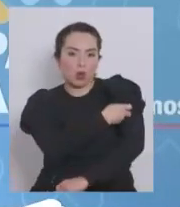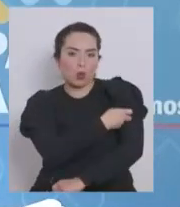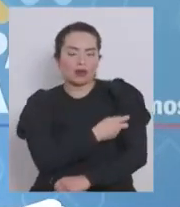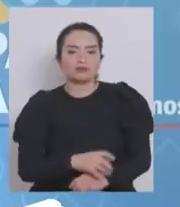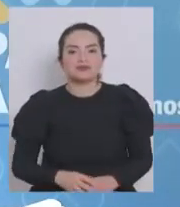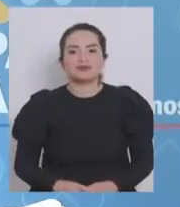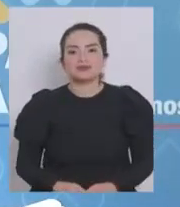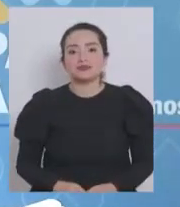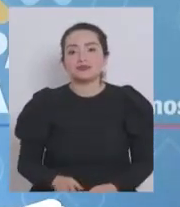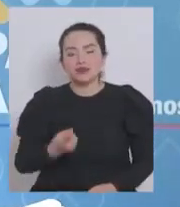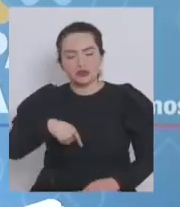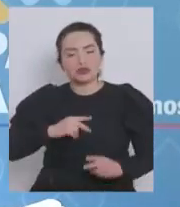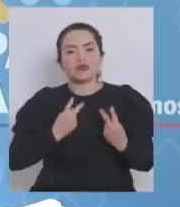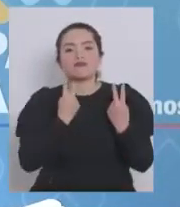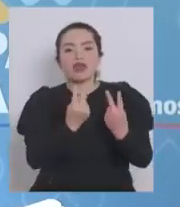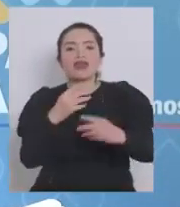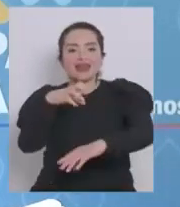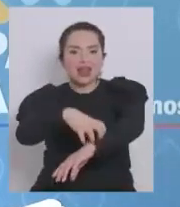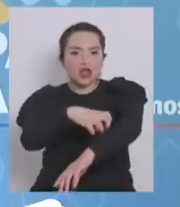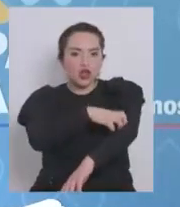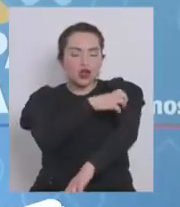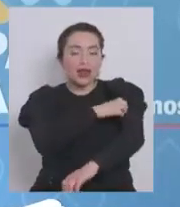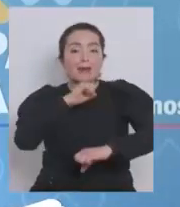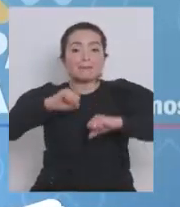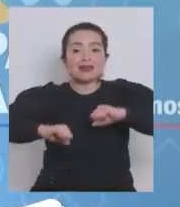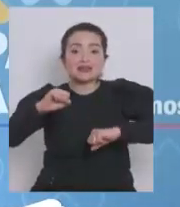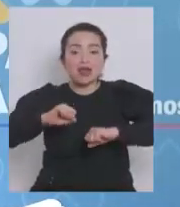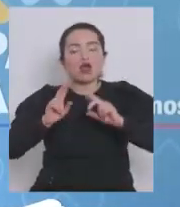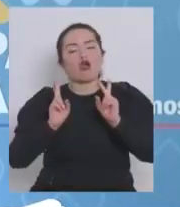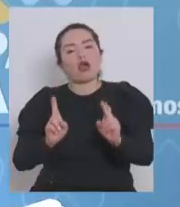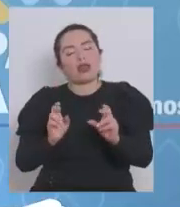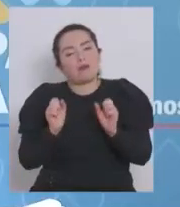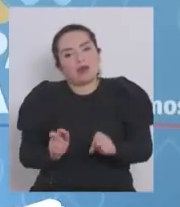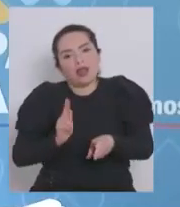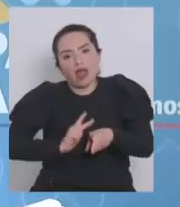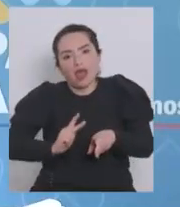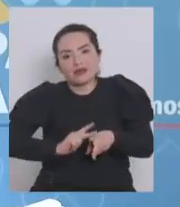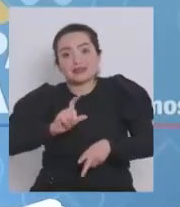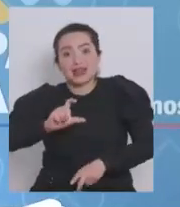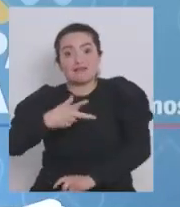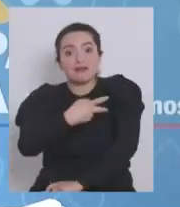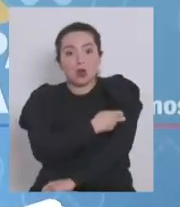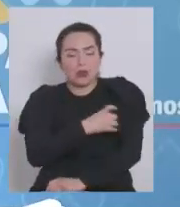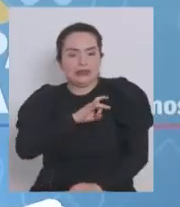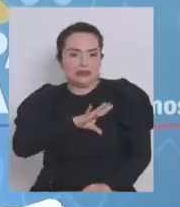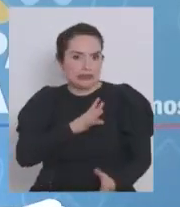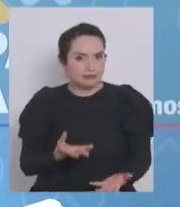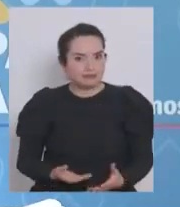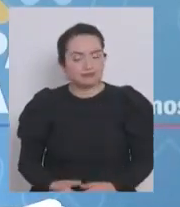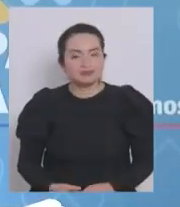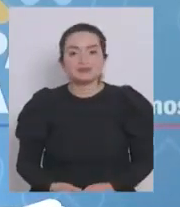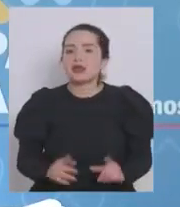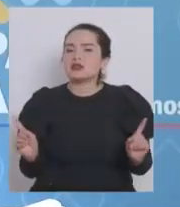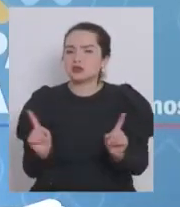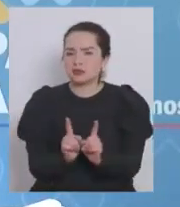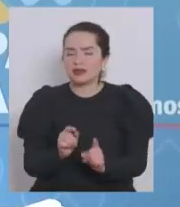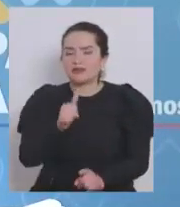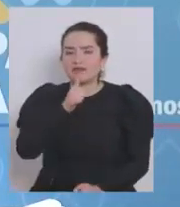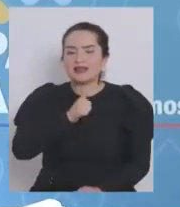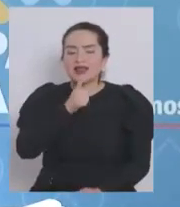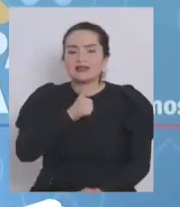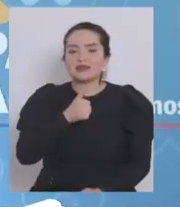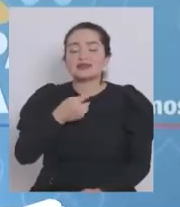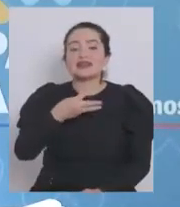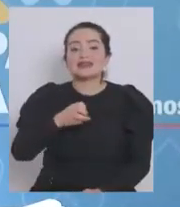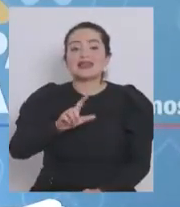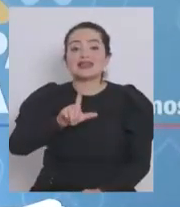regiones para que una empresa externa ojalá pueda llegar a producir vacunas en Chile. En resumen, faltan 340.000,